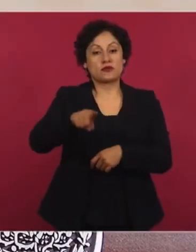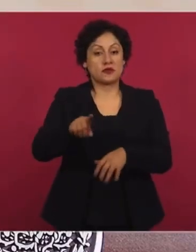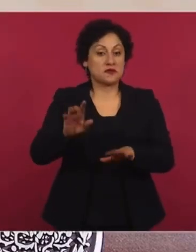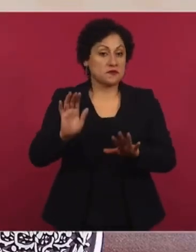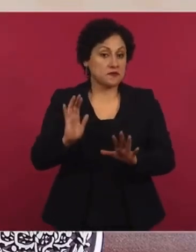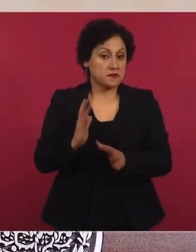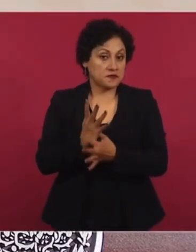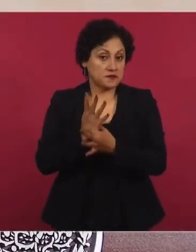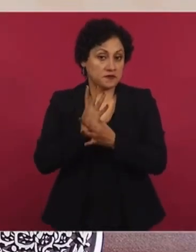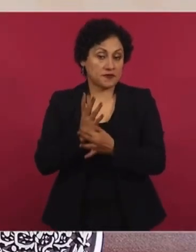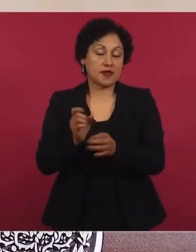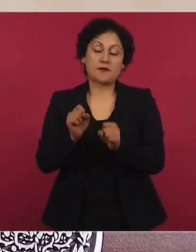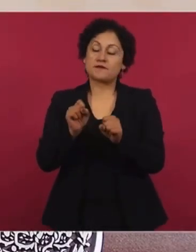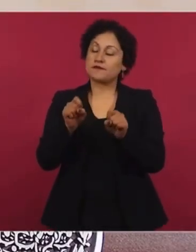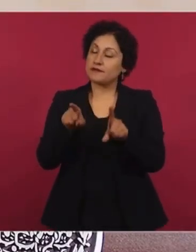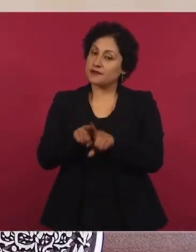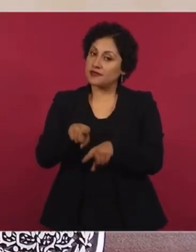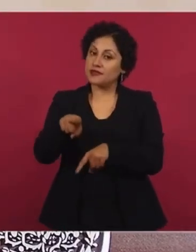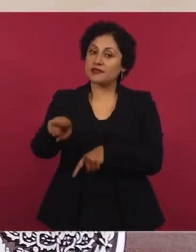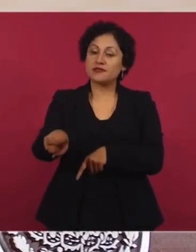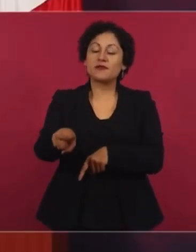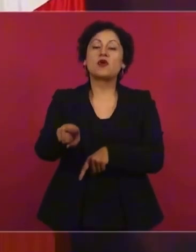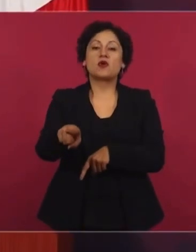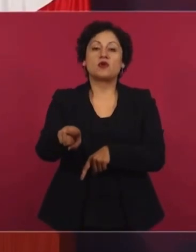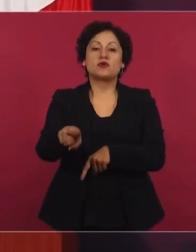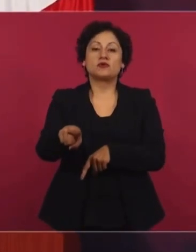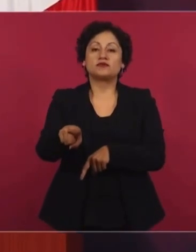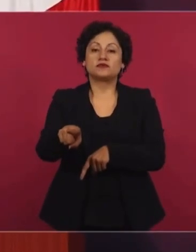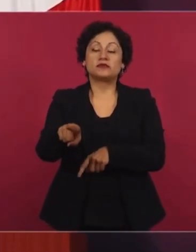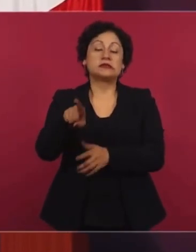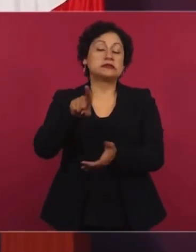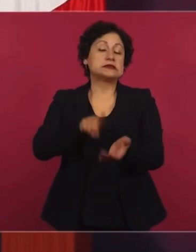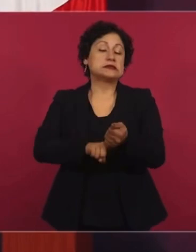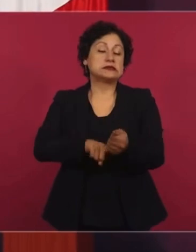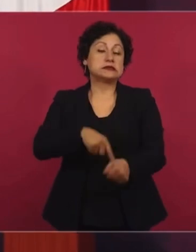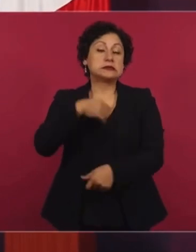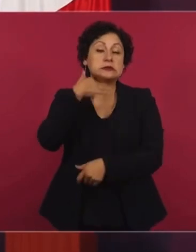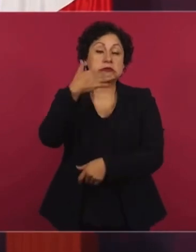había detrás mucha corrupción.